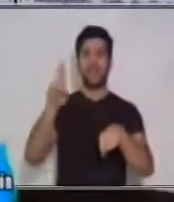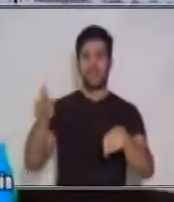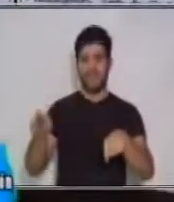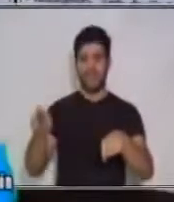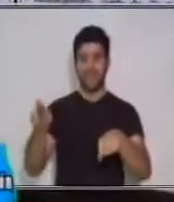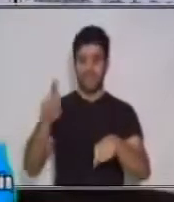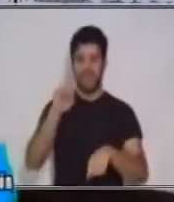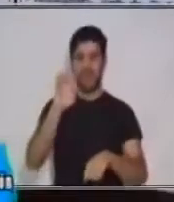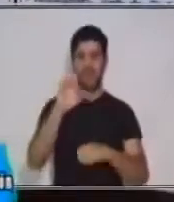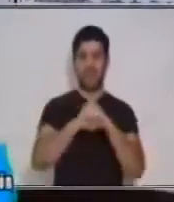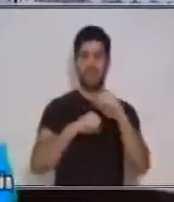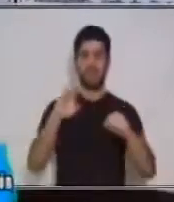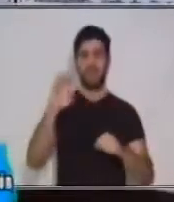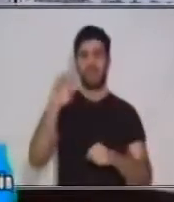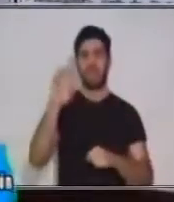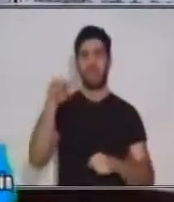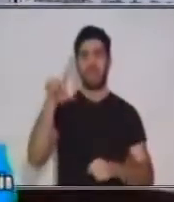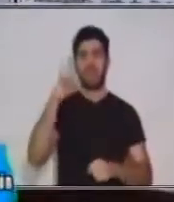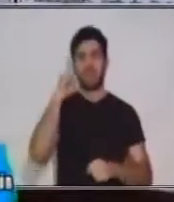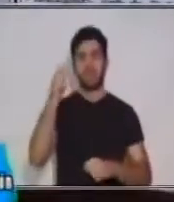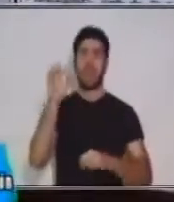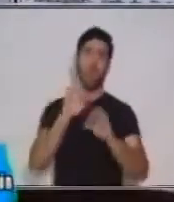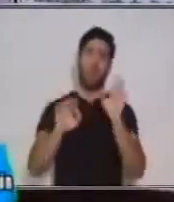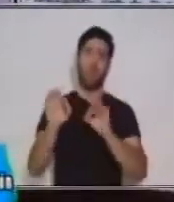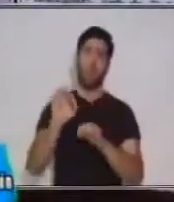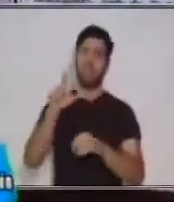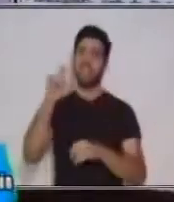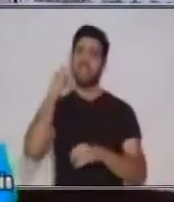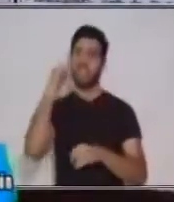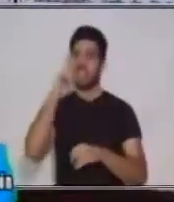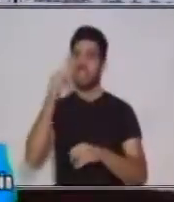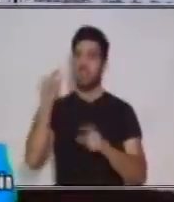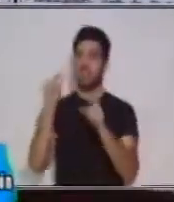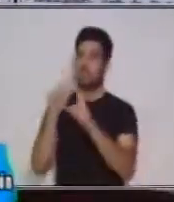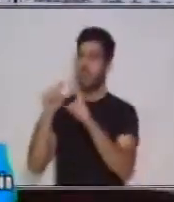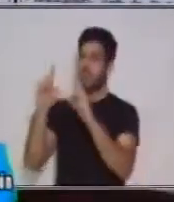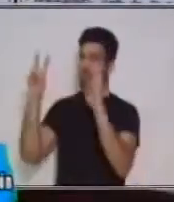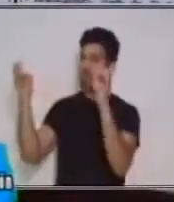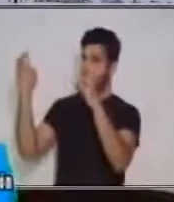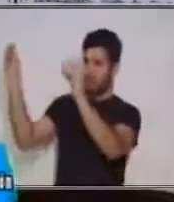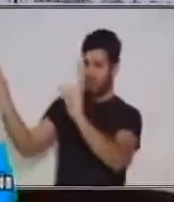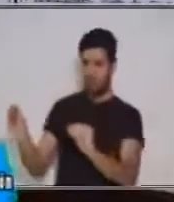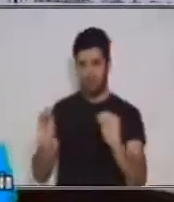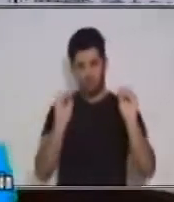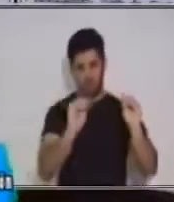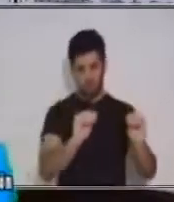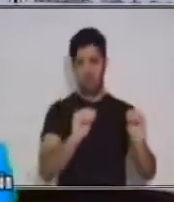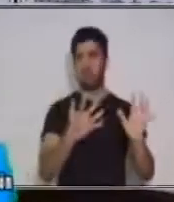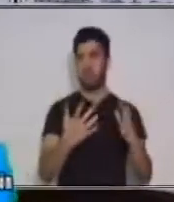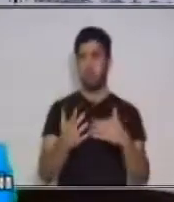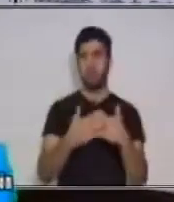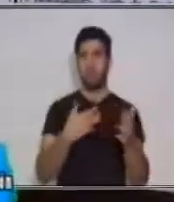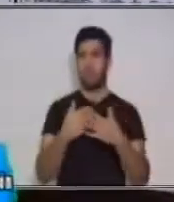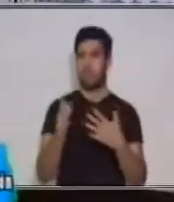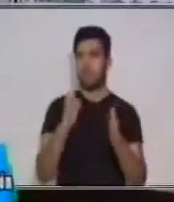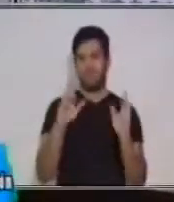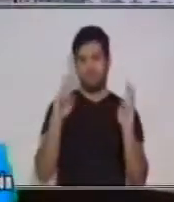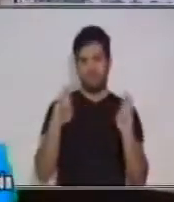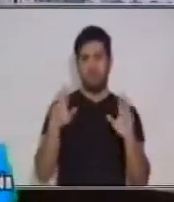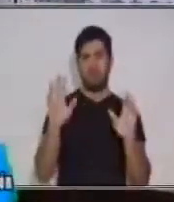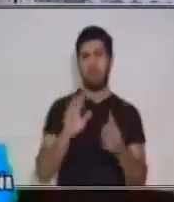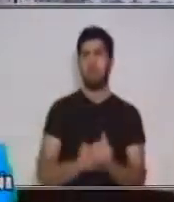anécdota o una pregunta que capture la atención del lector. Y en ese aspecto puede ser, por ejemplo,